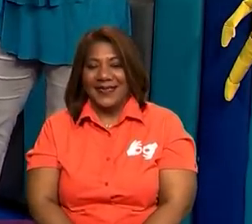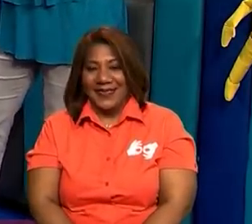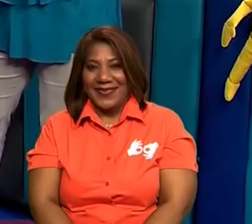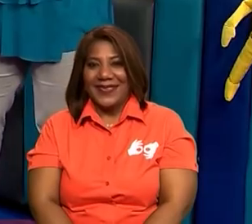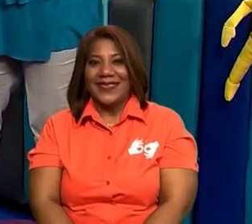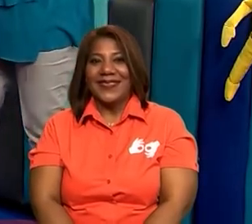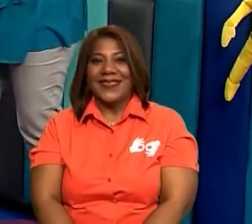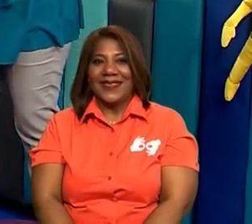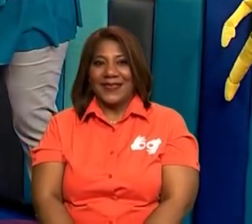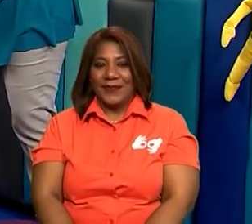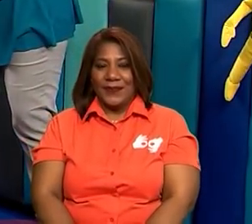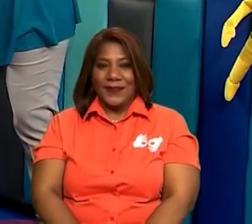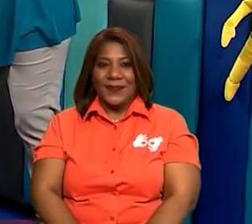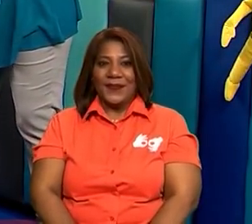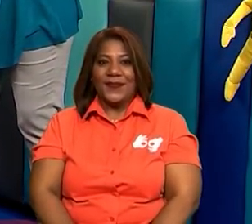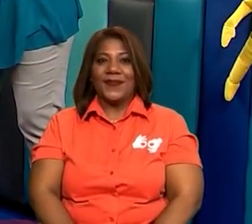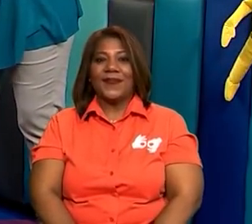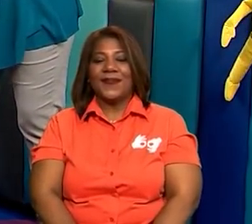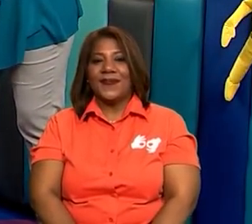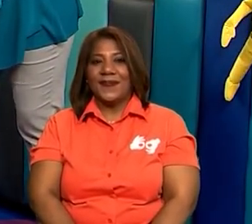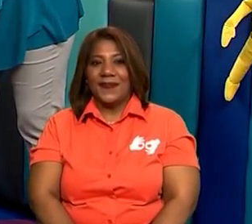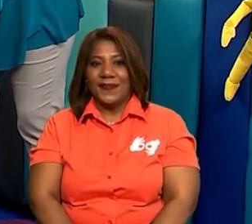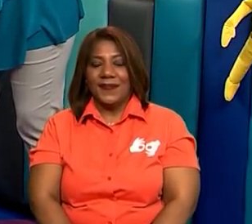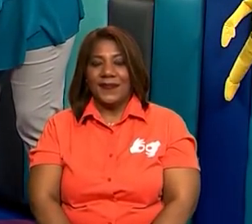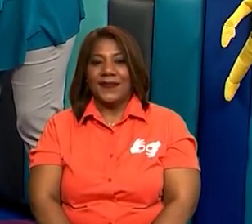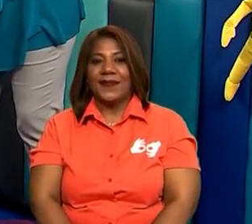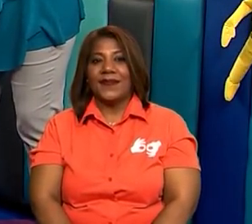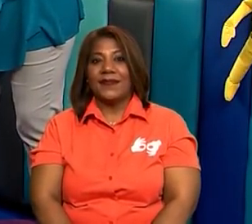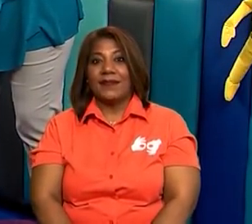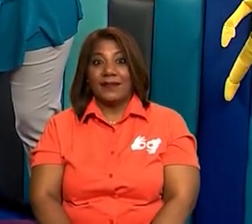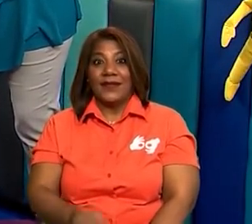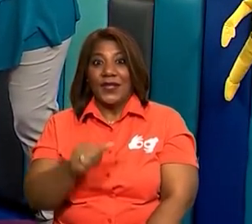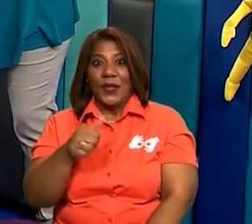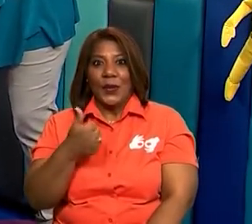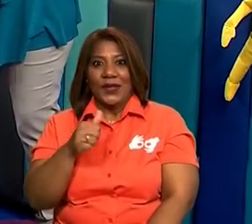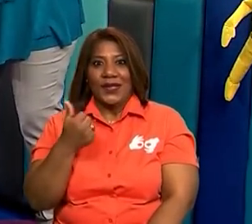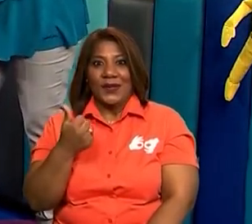en casa. Correcto. Muy bien. Vamos a ver otro.